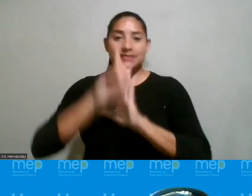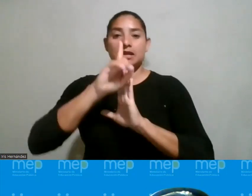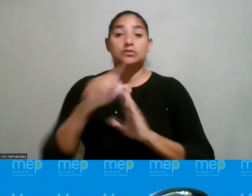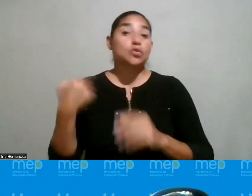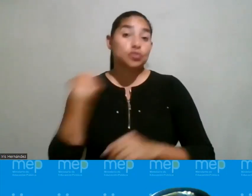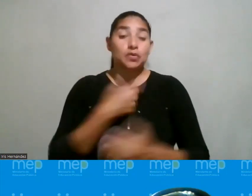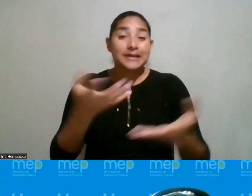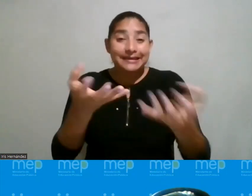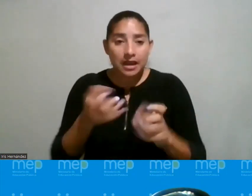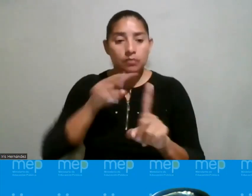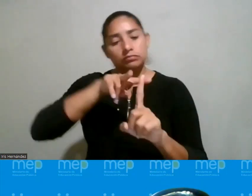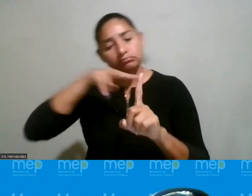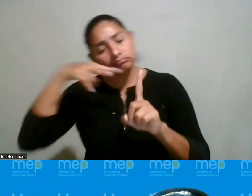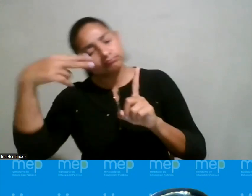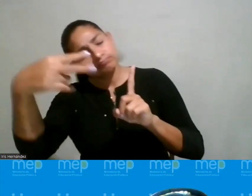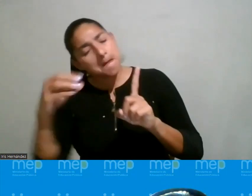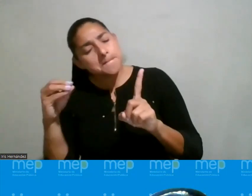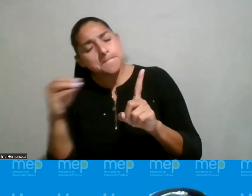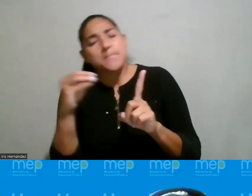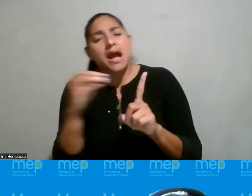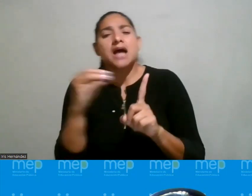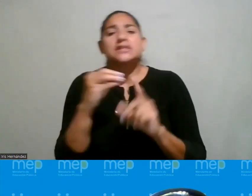verlo desde otra perspectiva todavía más